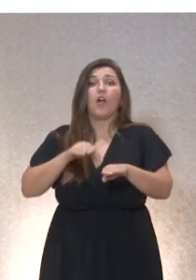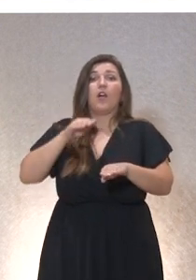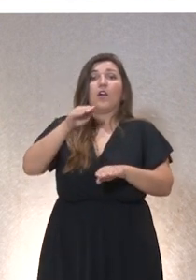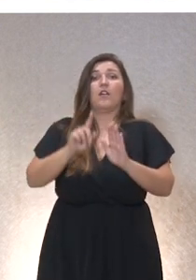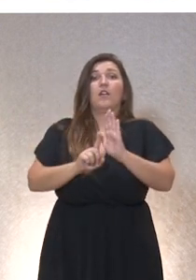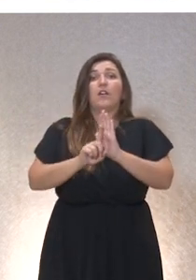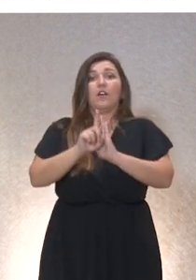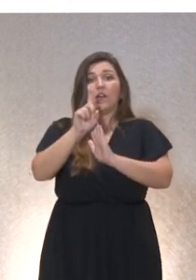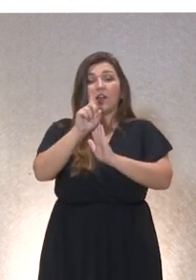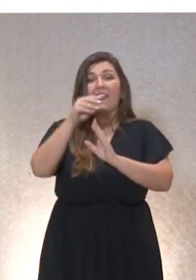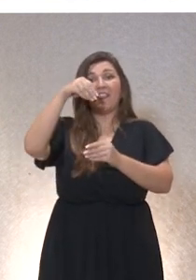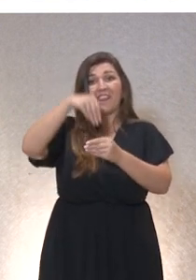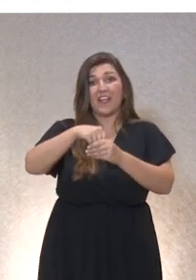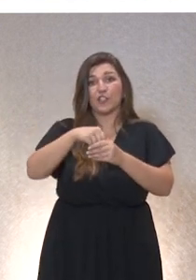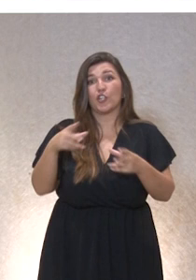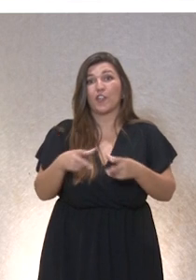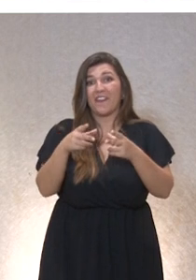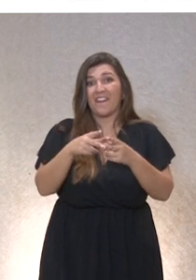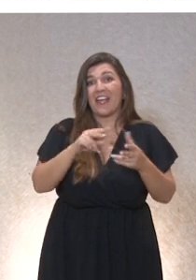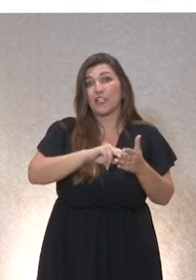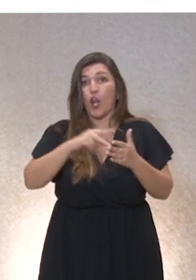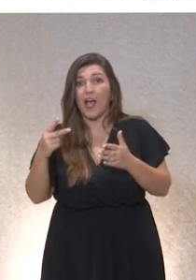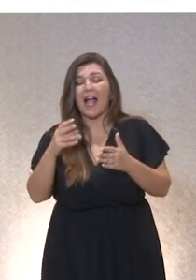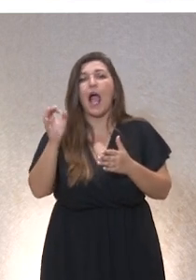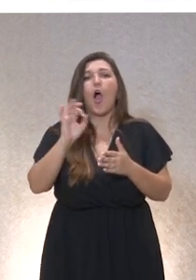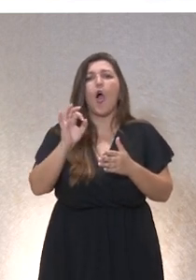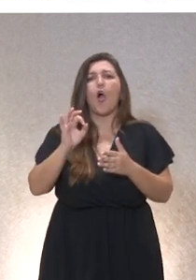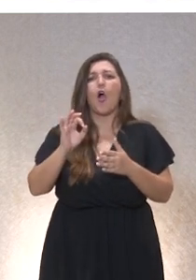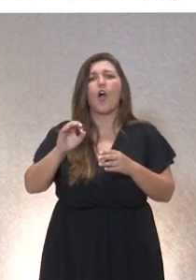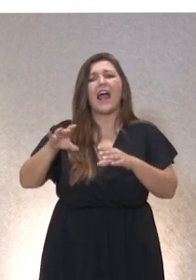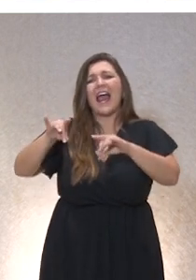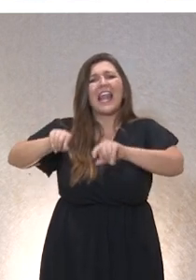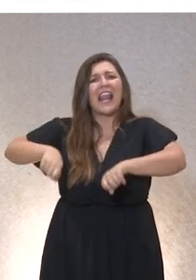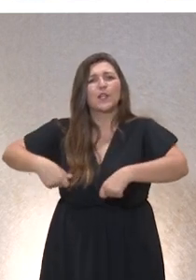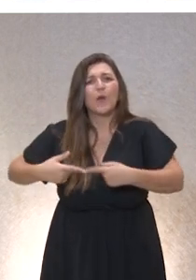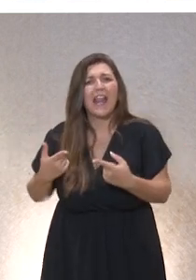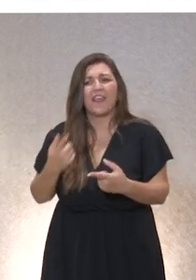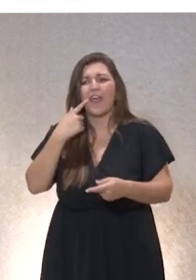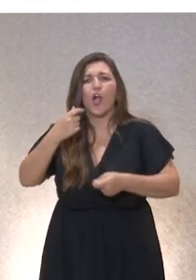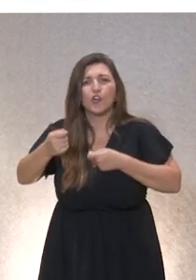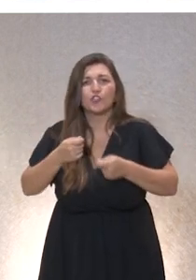tecnológica, si es un peldaño en el dominio de la naturaleza o en realidad es un salto en el vacío.